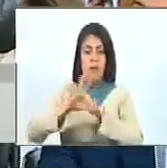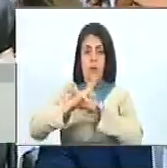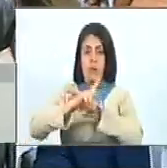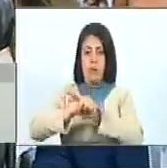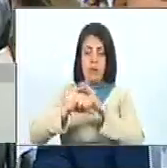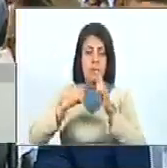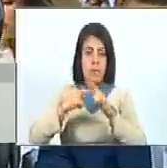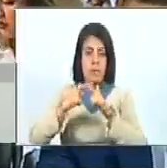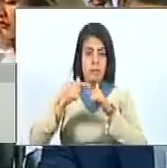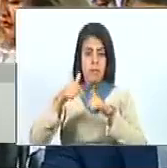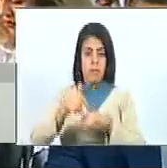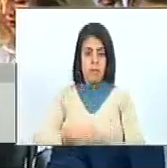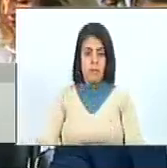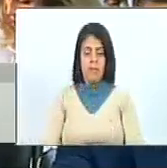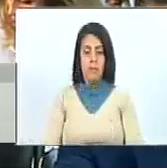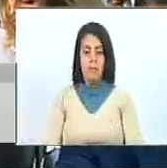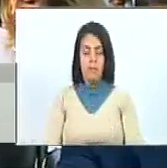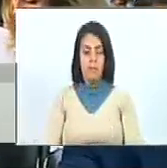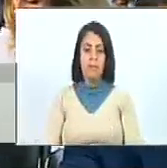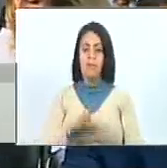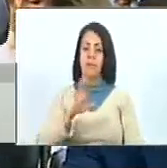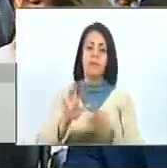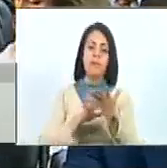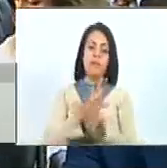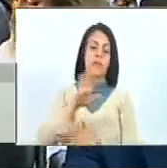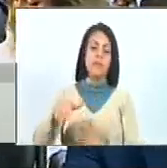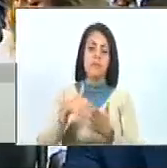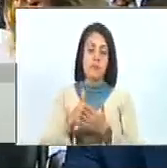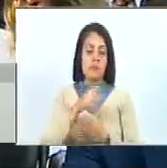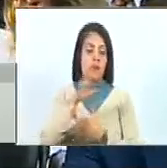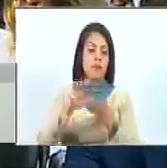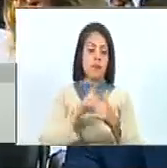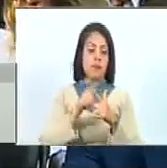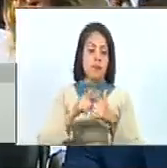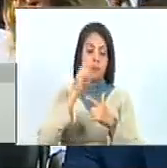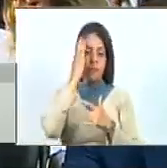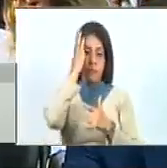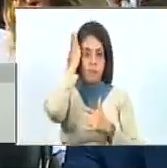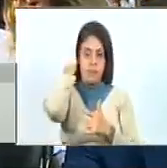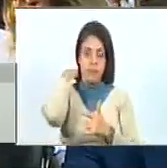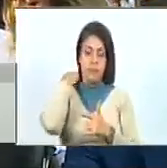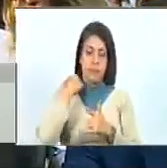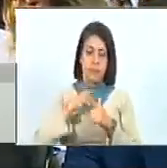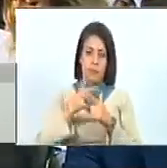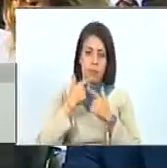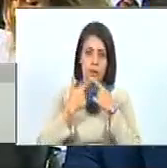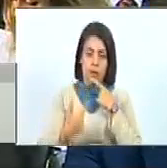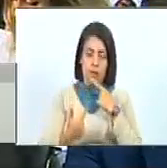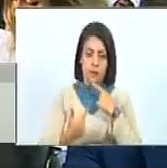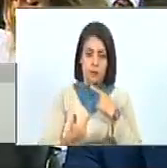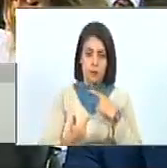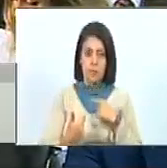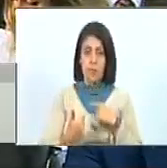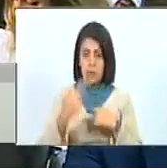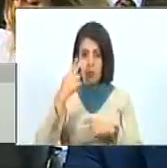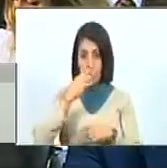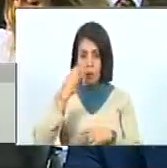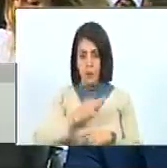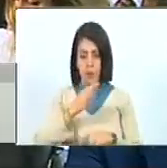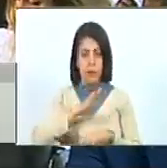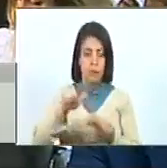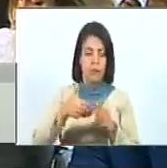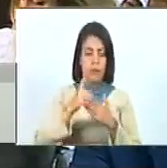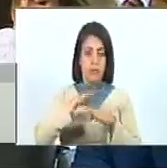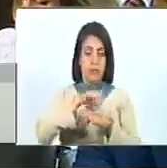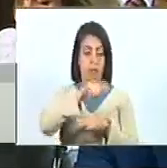genera se genera una situación en la cual todos somos afectados yo no estoy abogando aquí por un sector en especial estoy abogando por